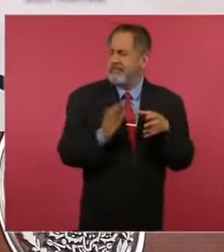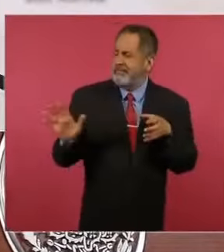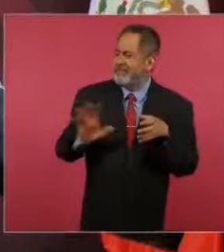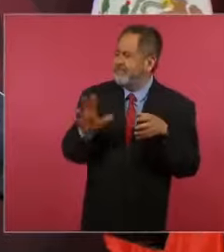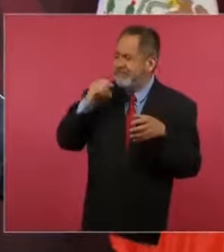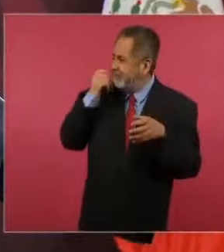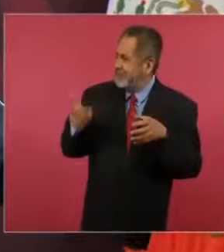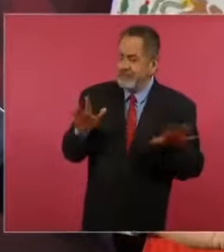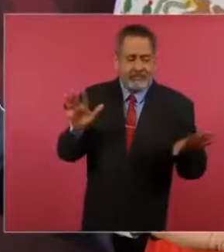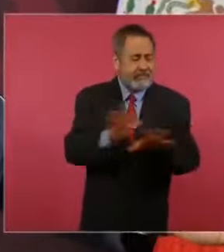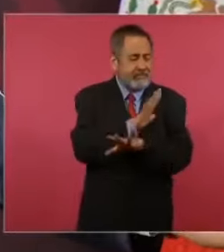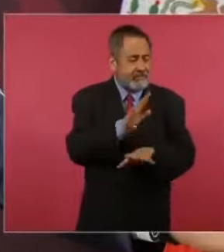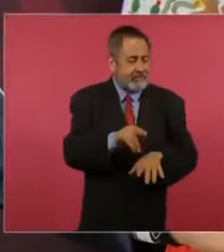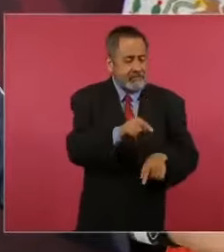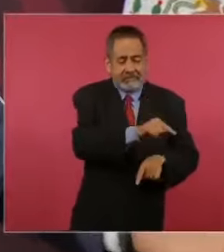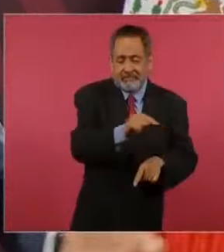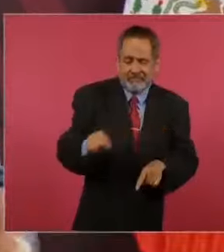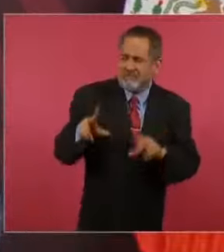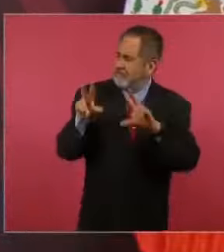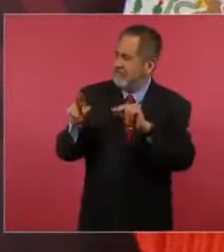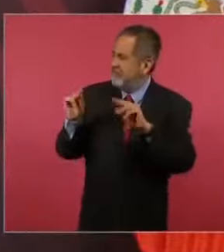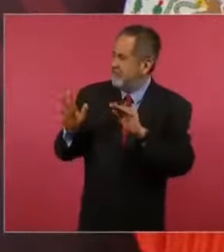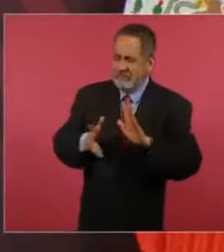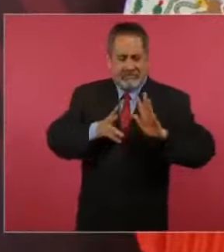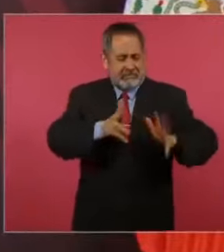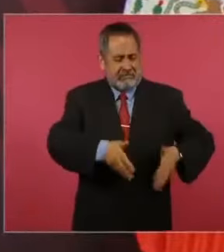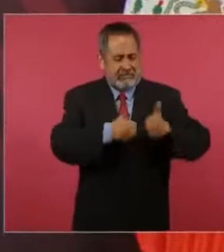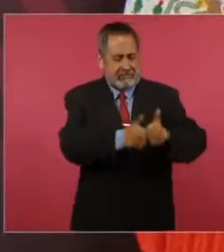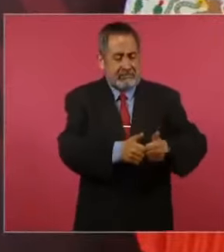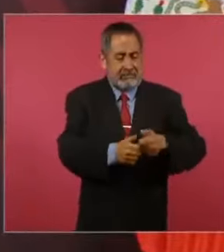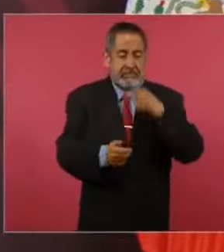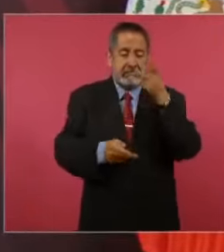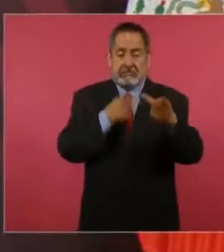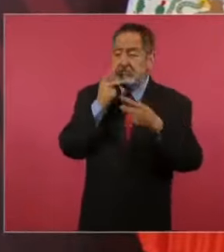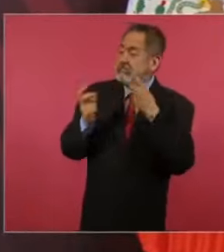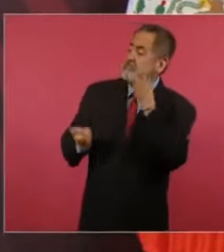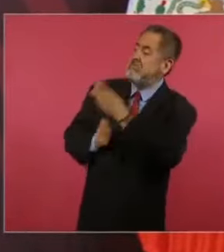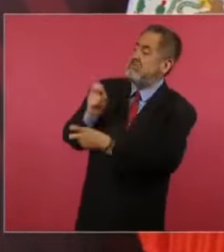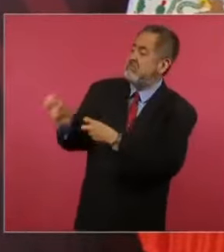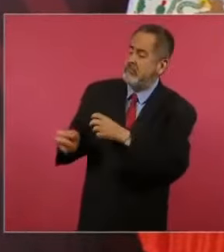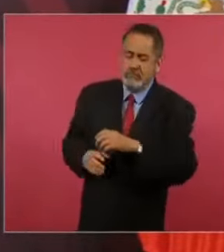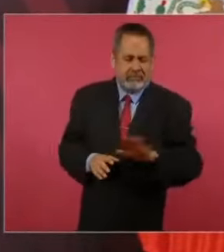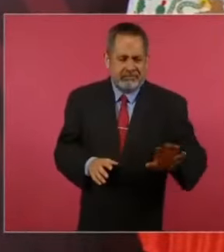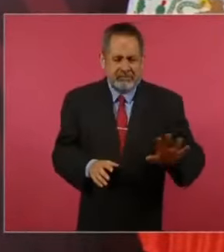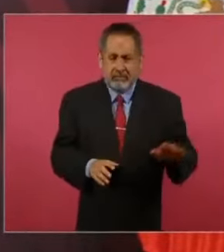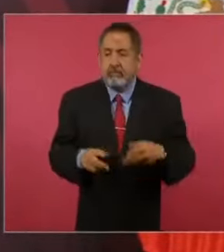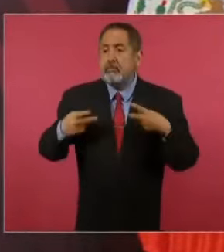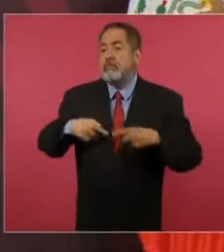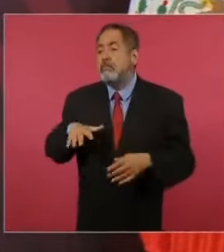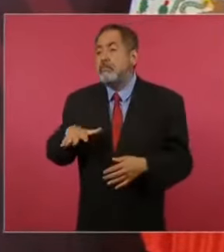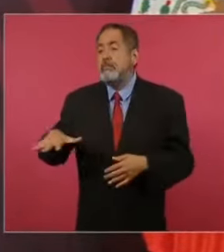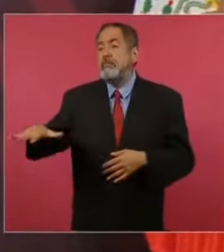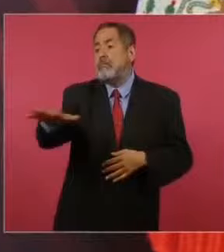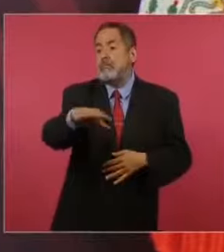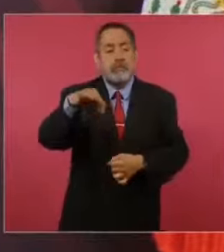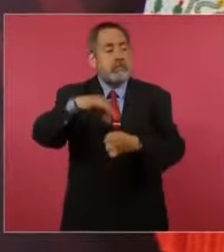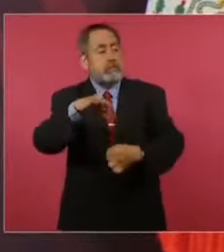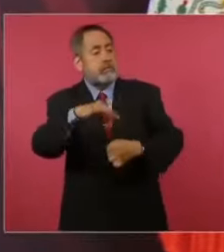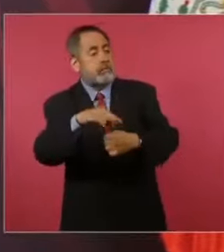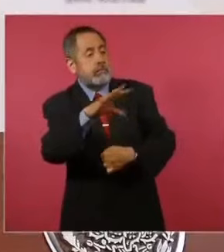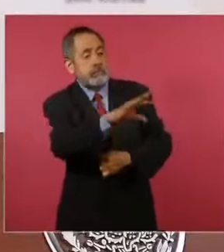que el pueblo elija, a los jueces,